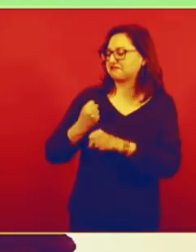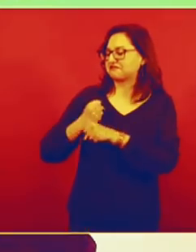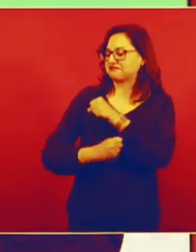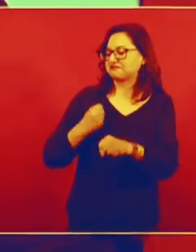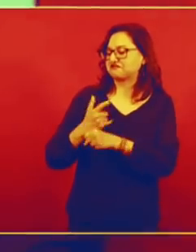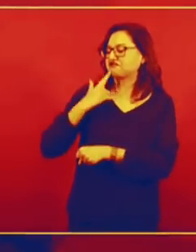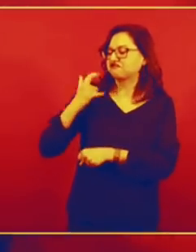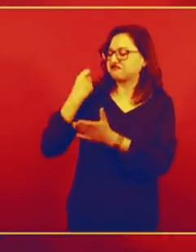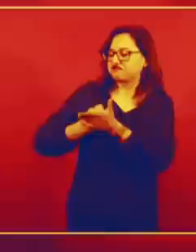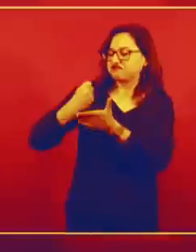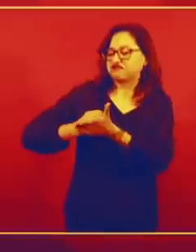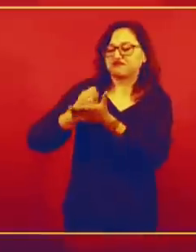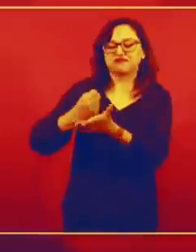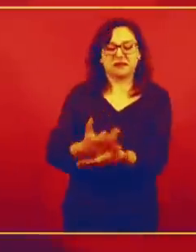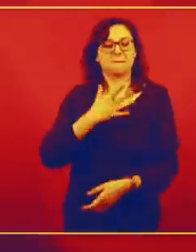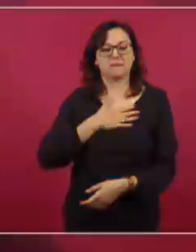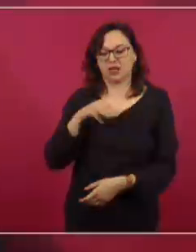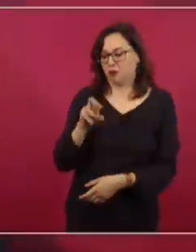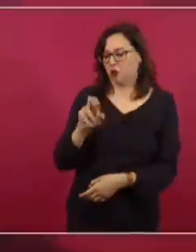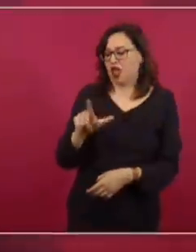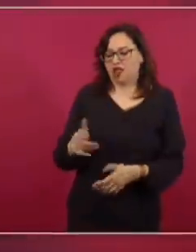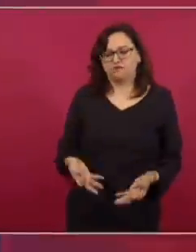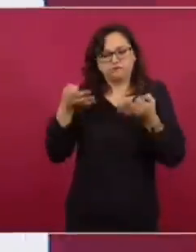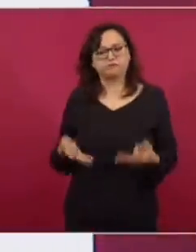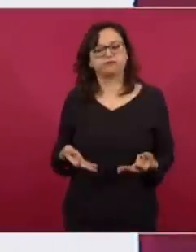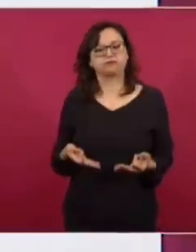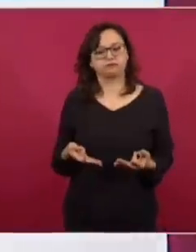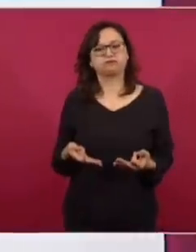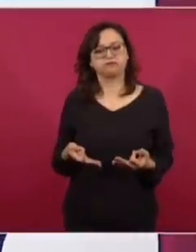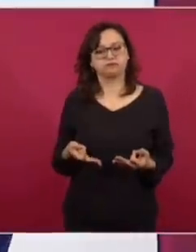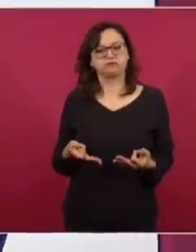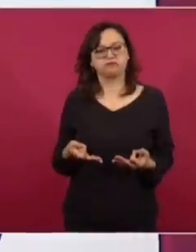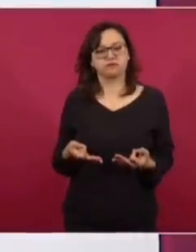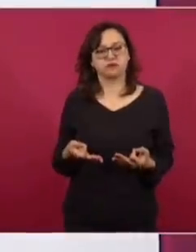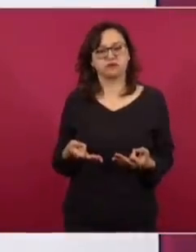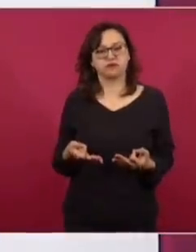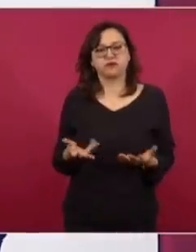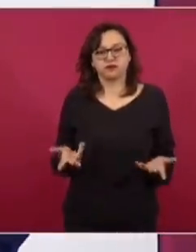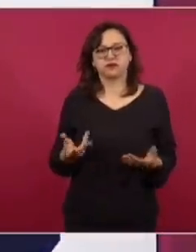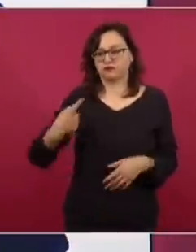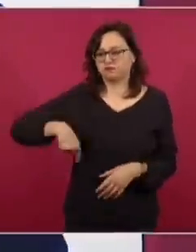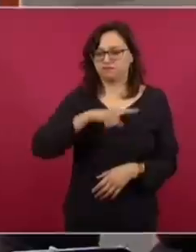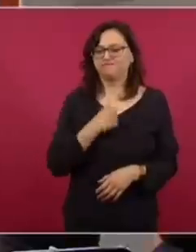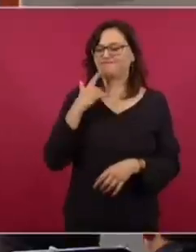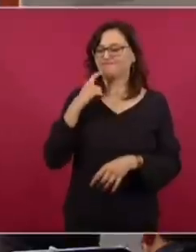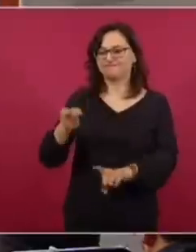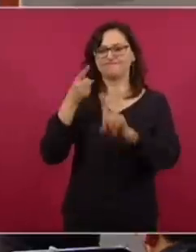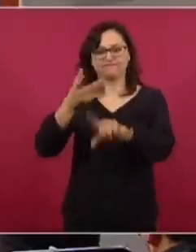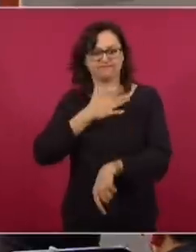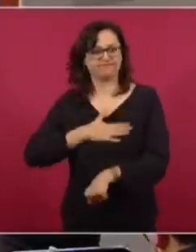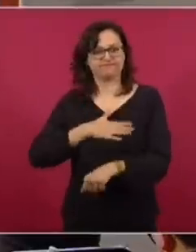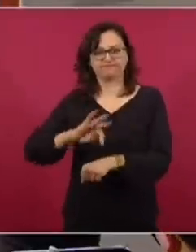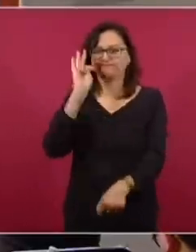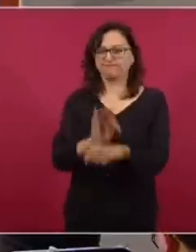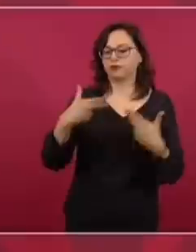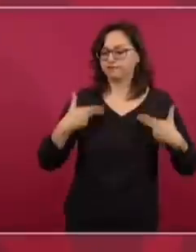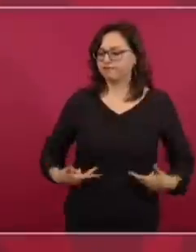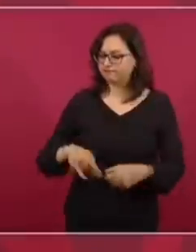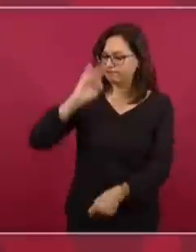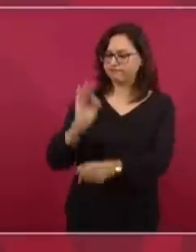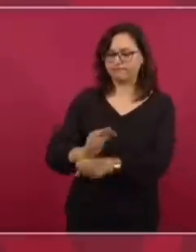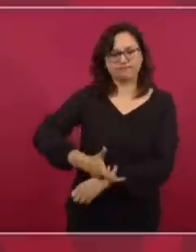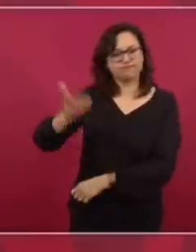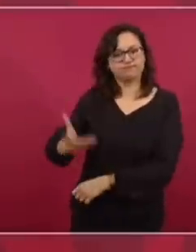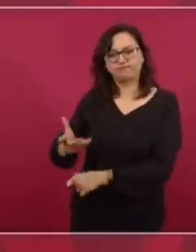abajo. Además de que tenemos autoridad moral, porque somos defensores de la justicia y del medio ambiente y de los derechos humanos.